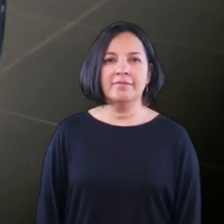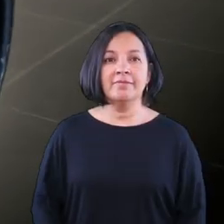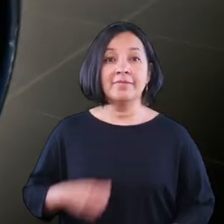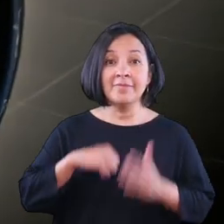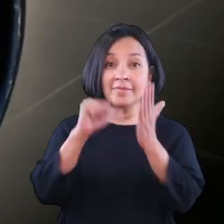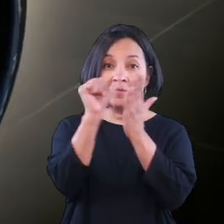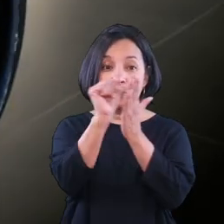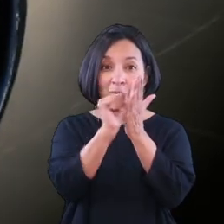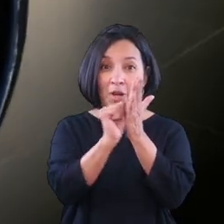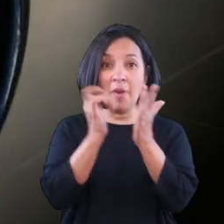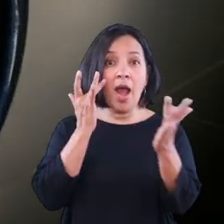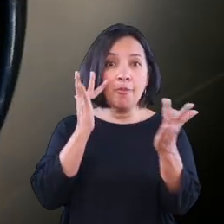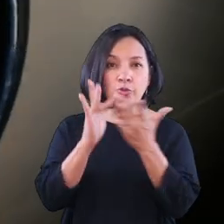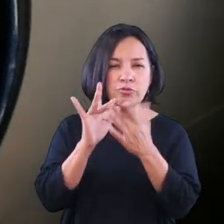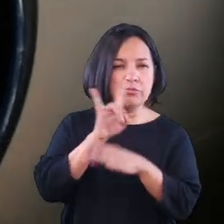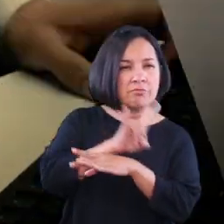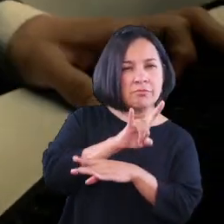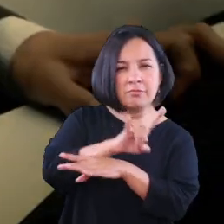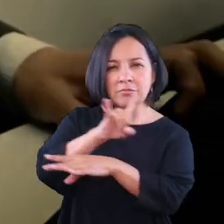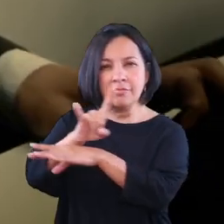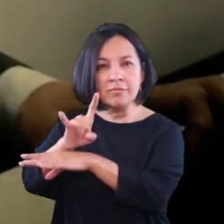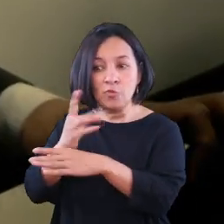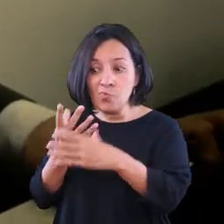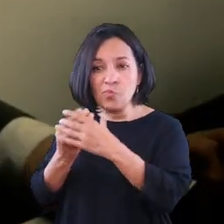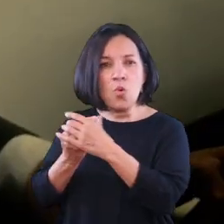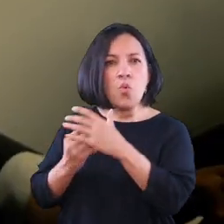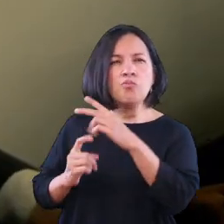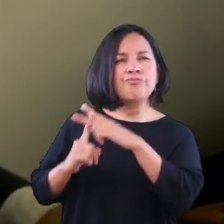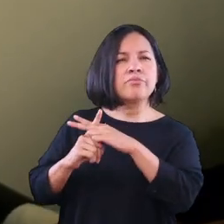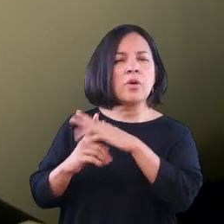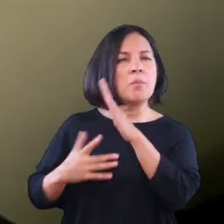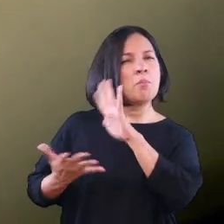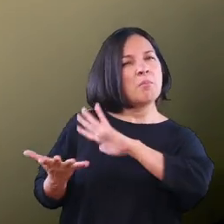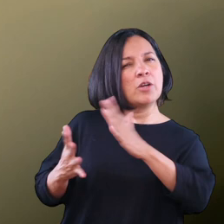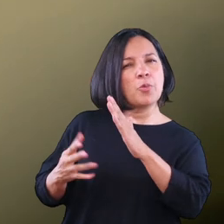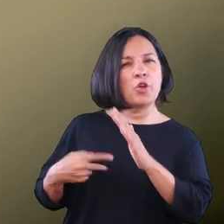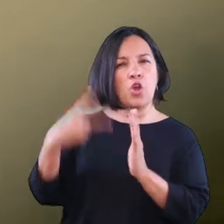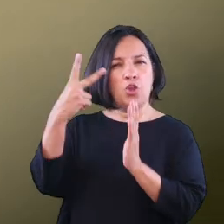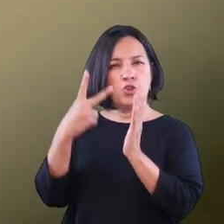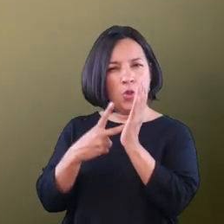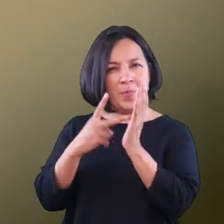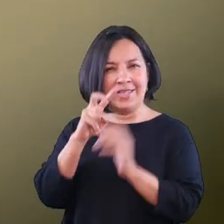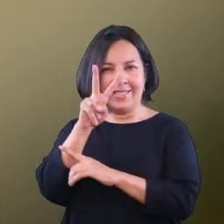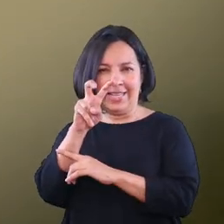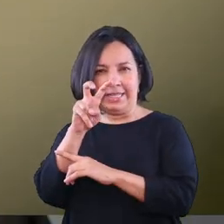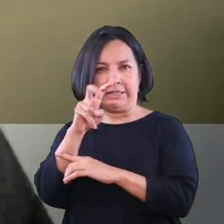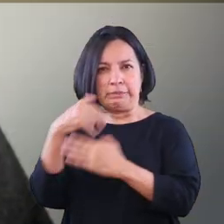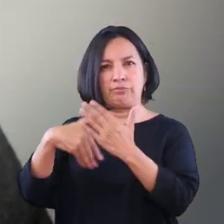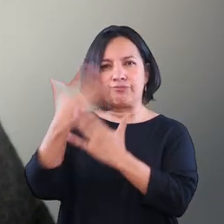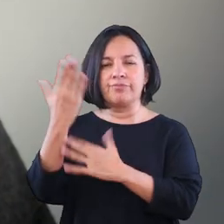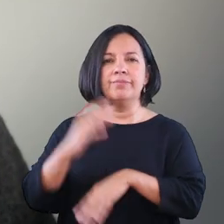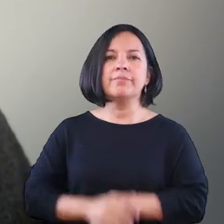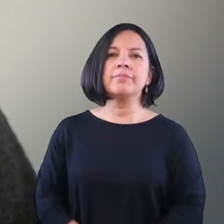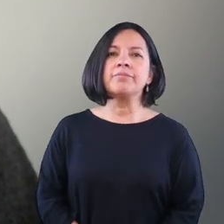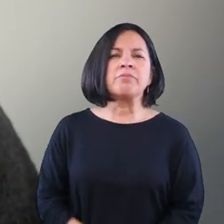El programa de vigilancia inclusiva aquí en nuestra compañía inició aproximadamente en el 2007.